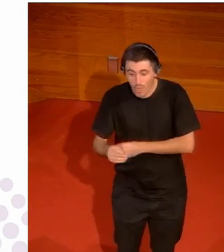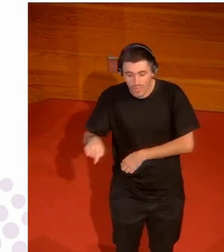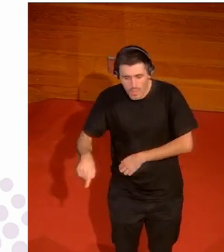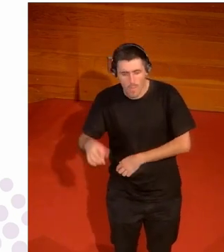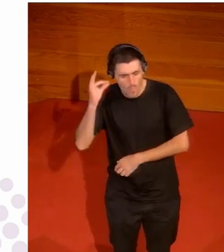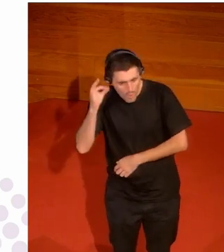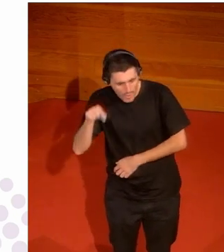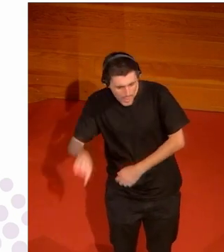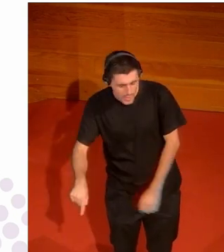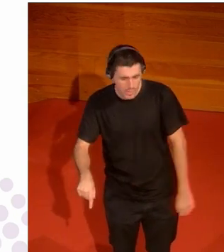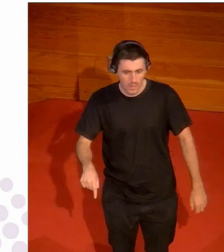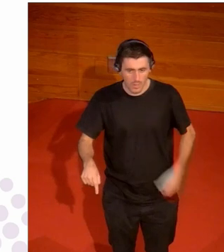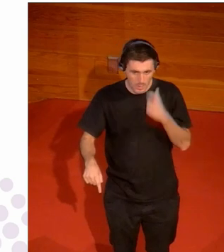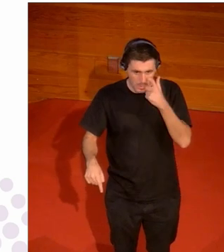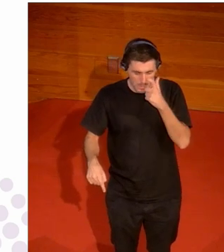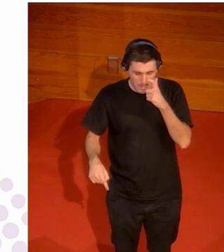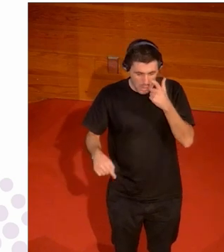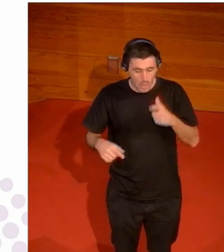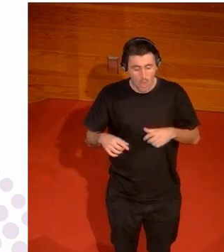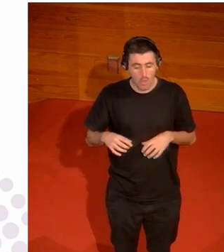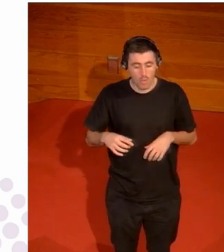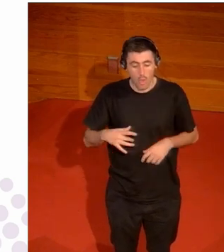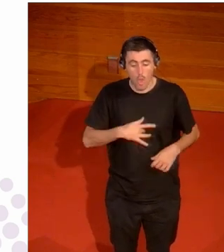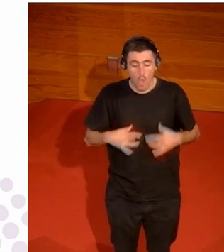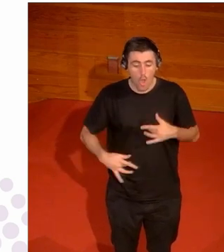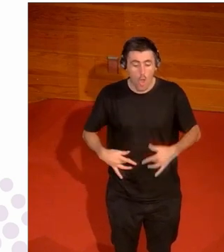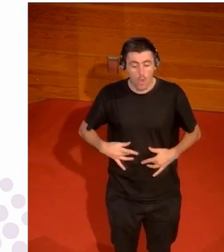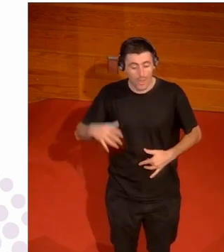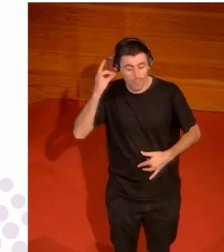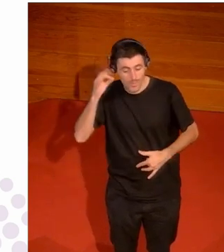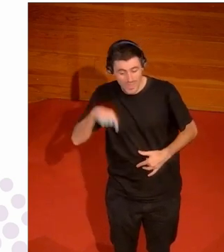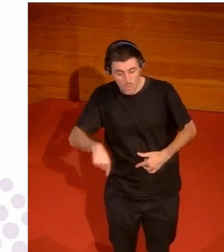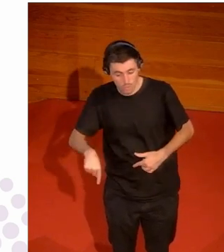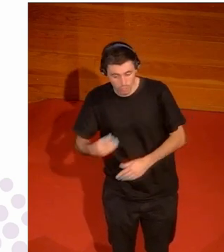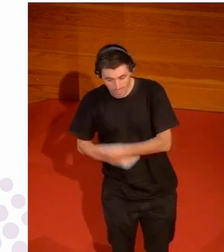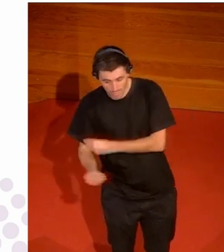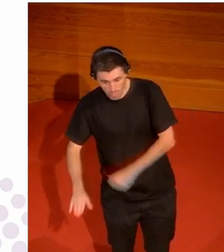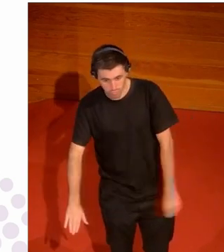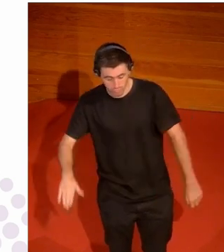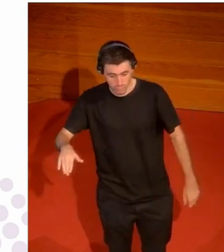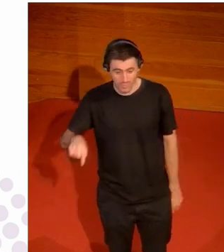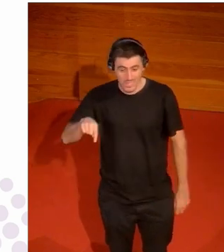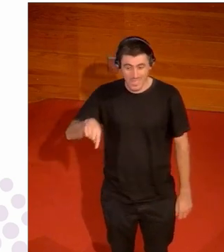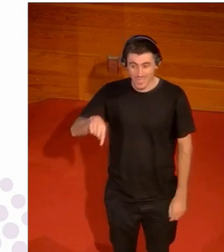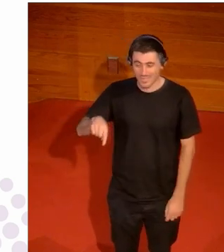una mujer ella ha nacido con órganos sexuales femeninos y aquí se cruza un cisma un